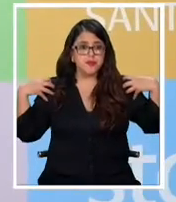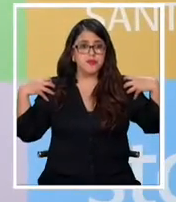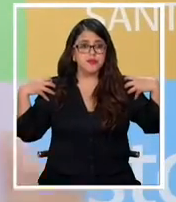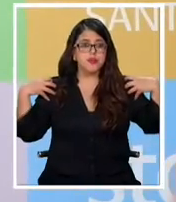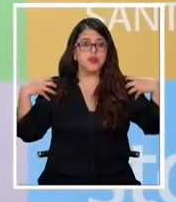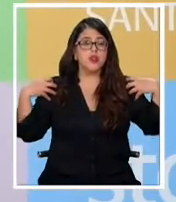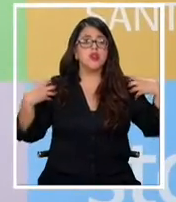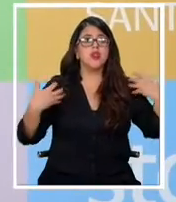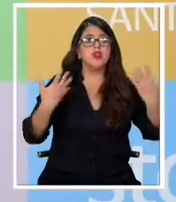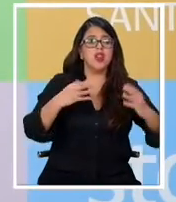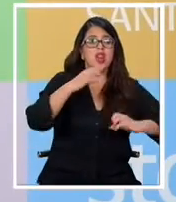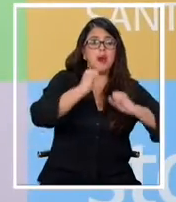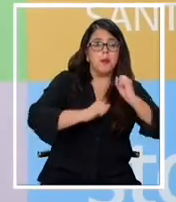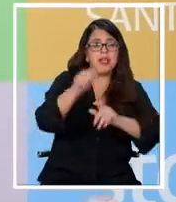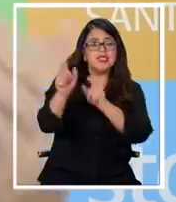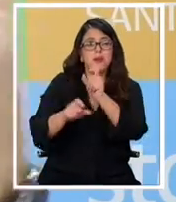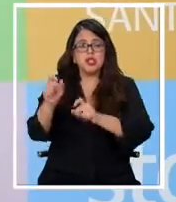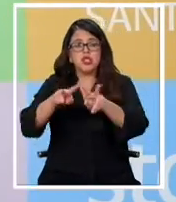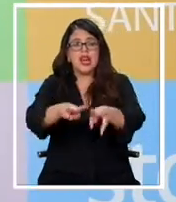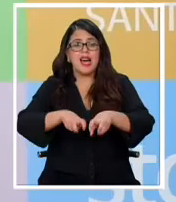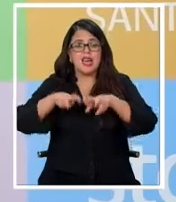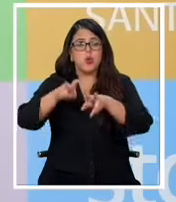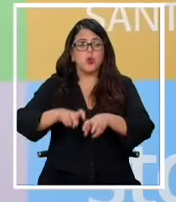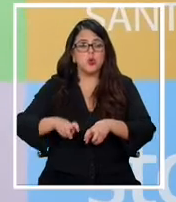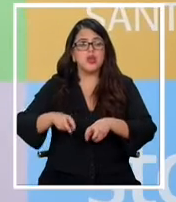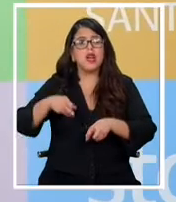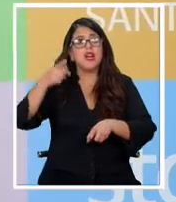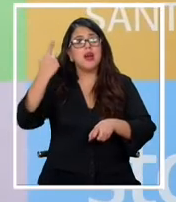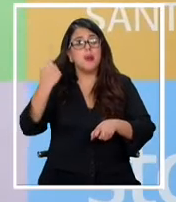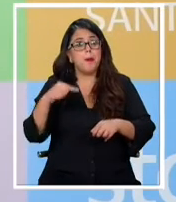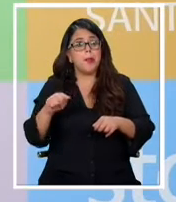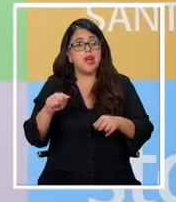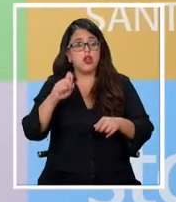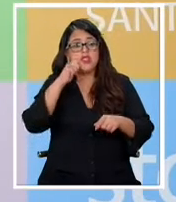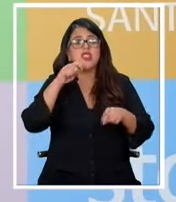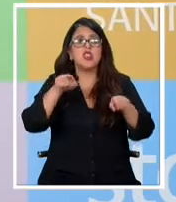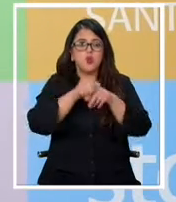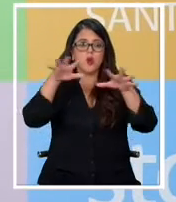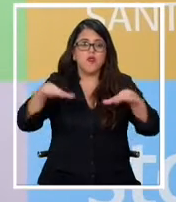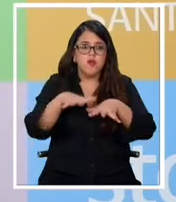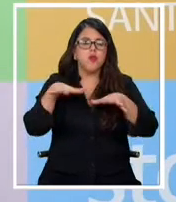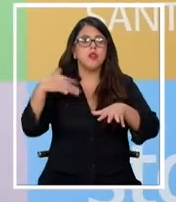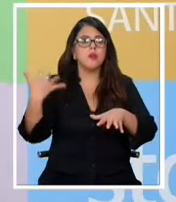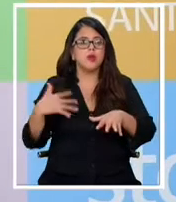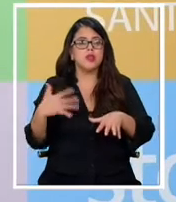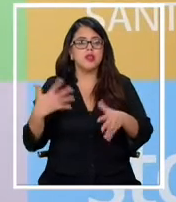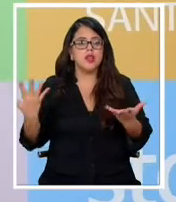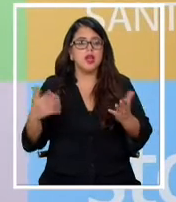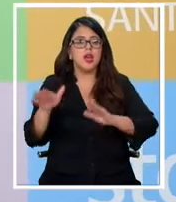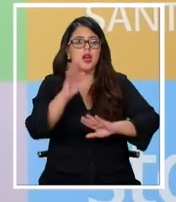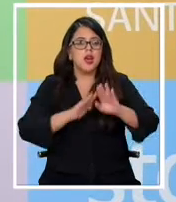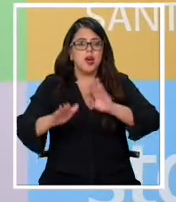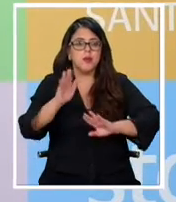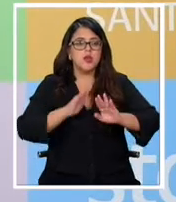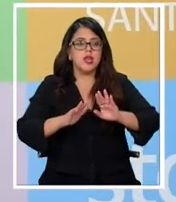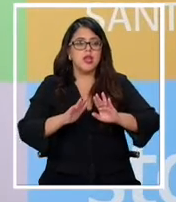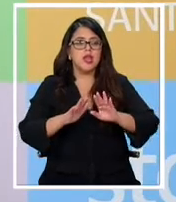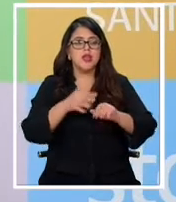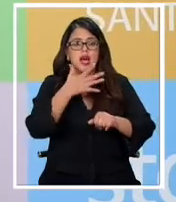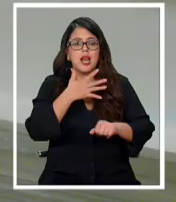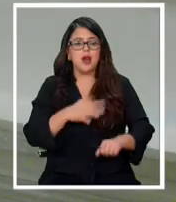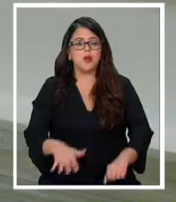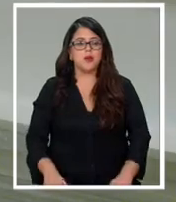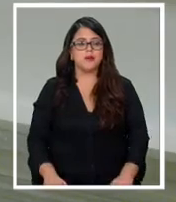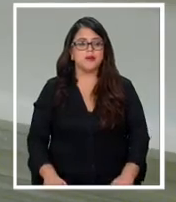estados, empresas, agricultura y personas, pero que los ciudadanos no nos restemos de un esfuerzo tan importante como es el proteger el recurso